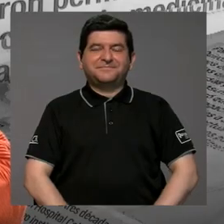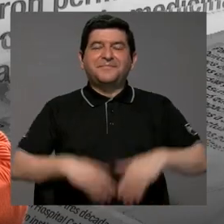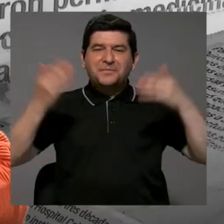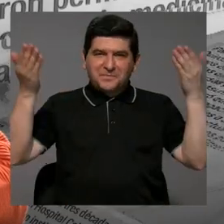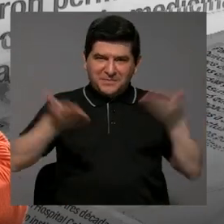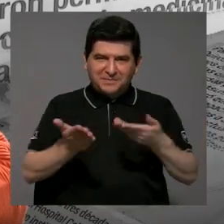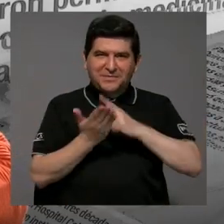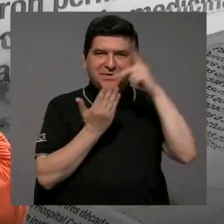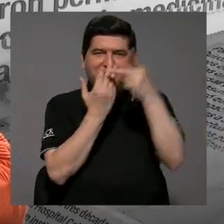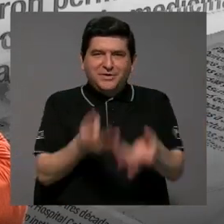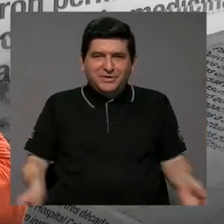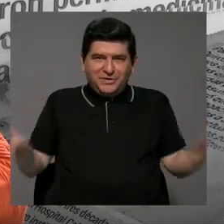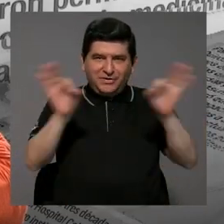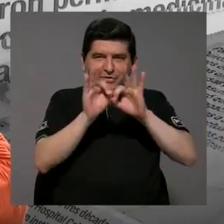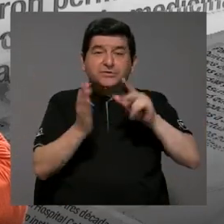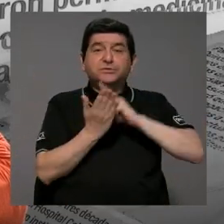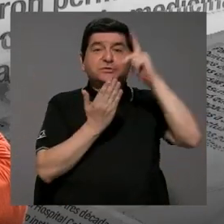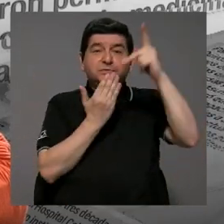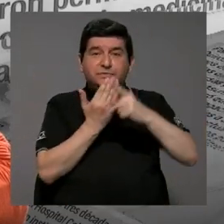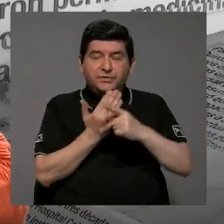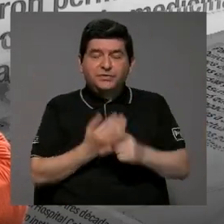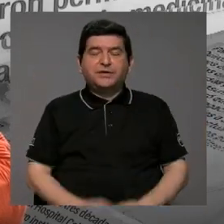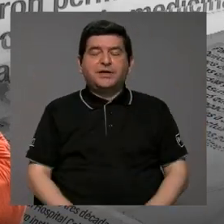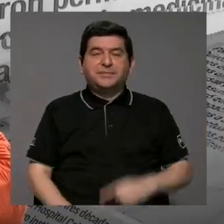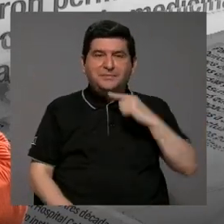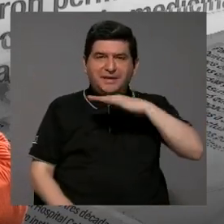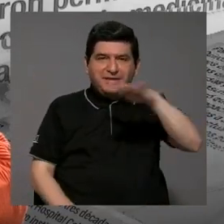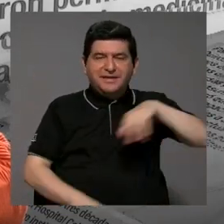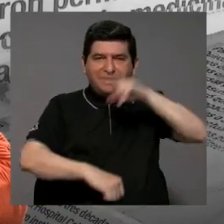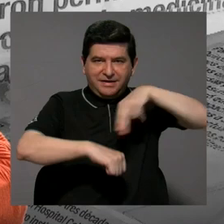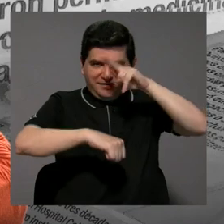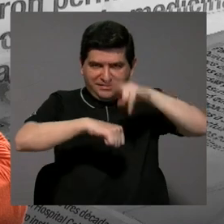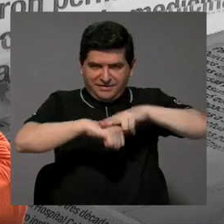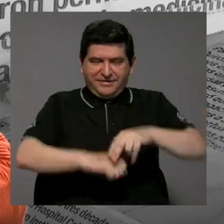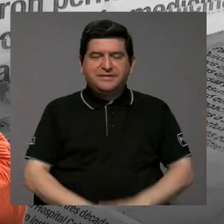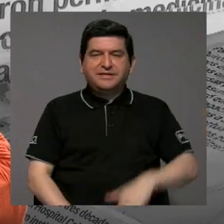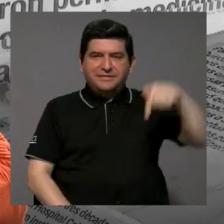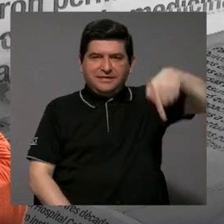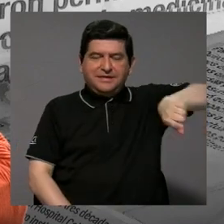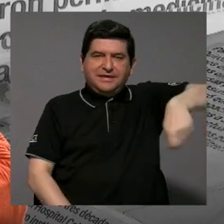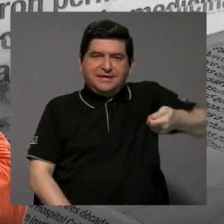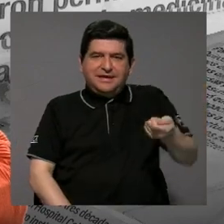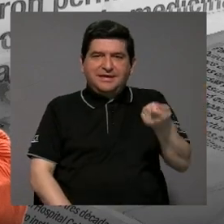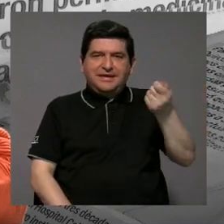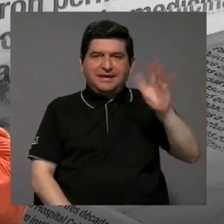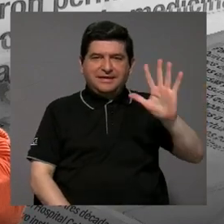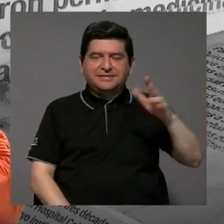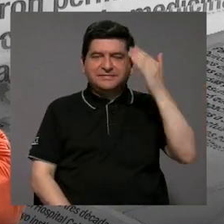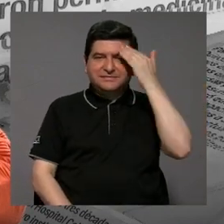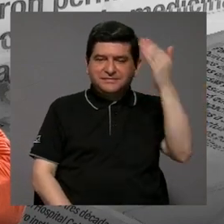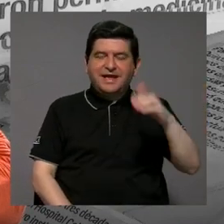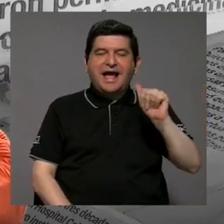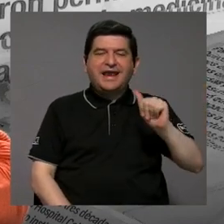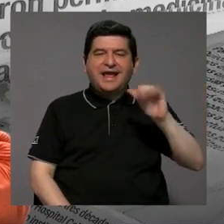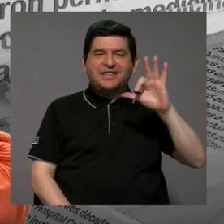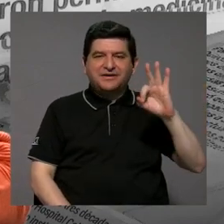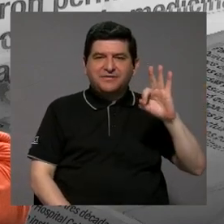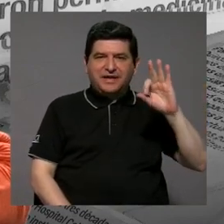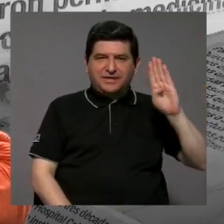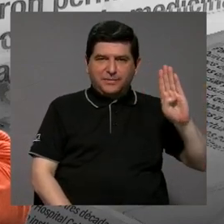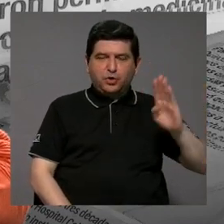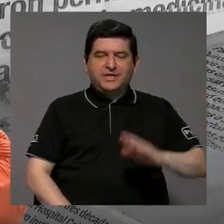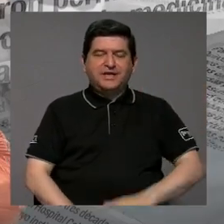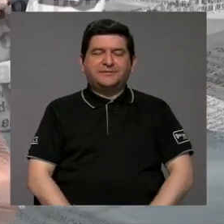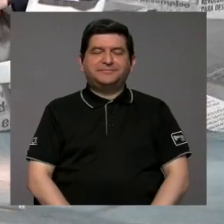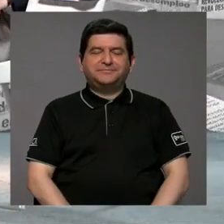Bienvenidos a Lo que importa, un programa sobre la realidad nacional. Aquí por Canal 15 les saluda Alejandra Fernández